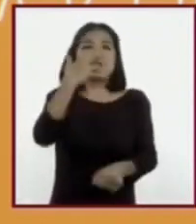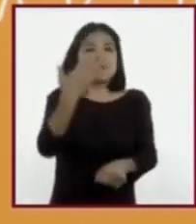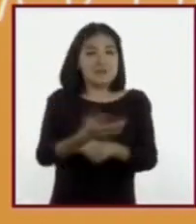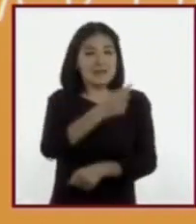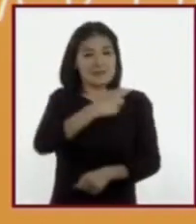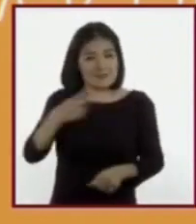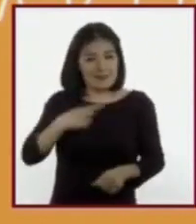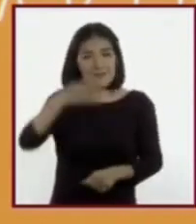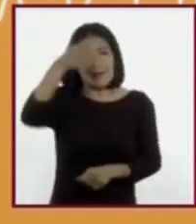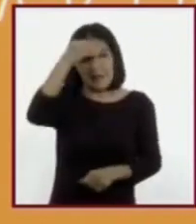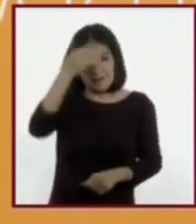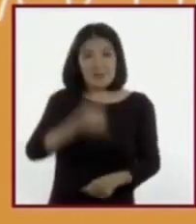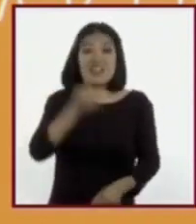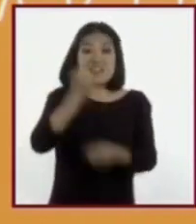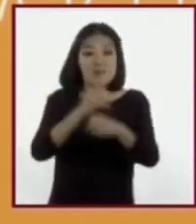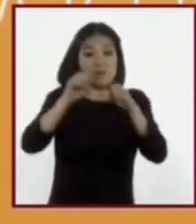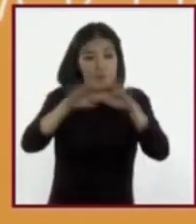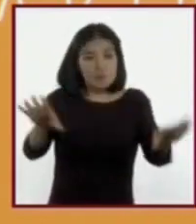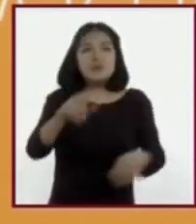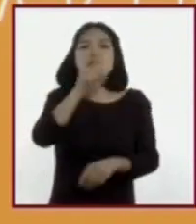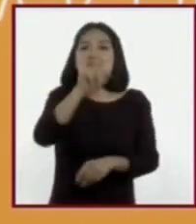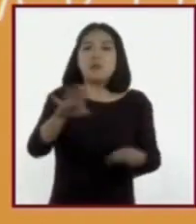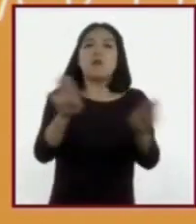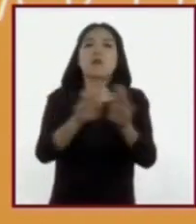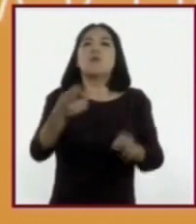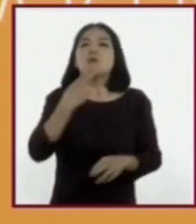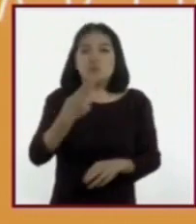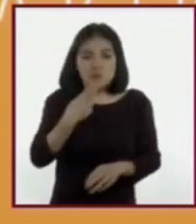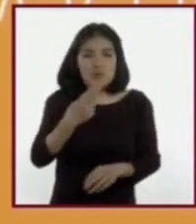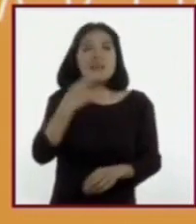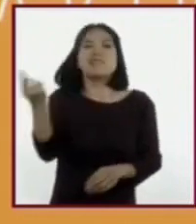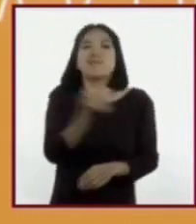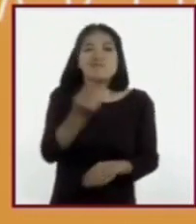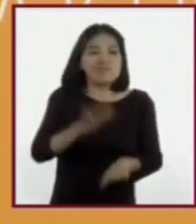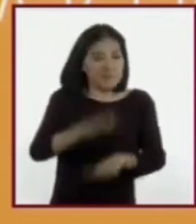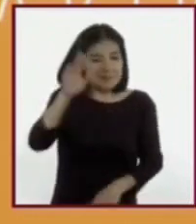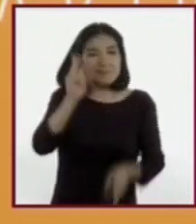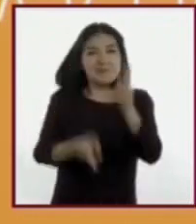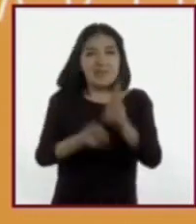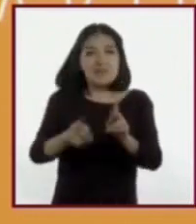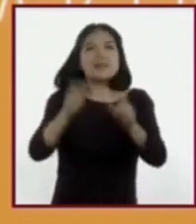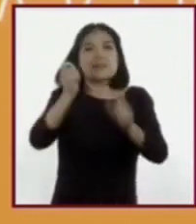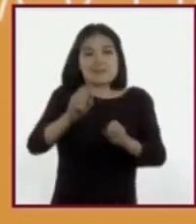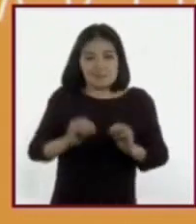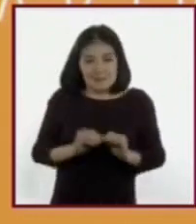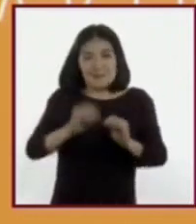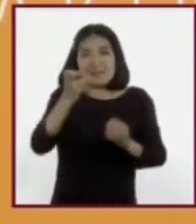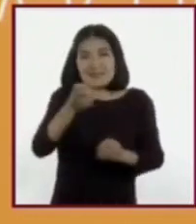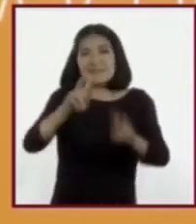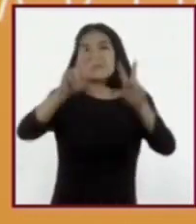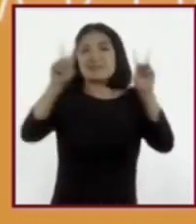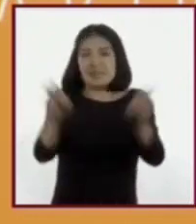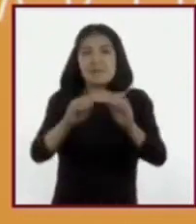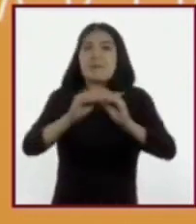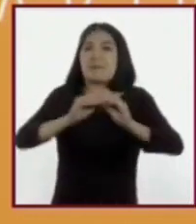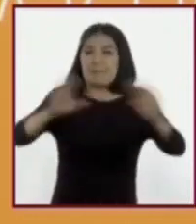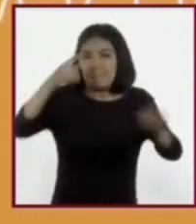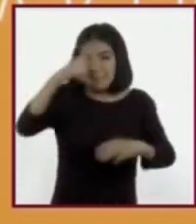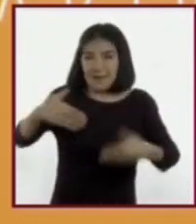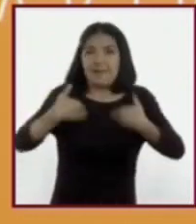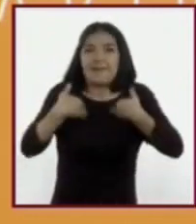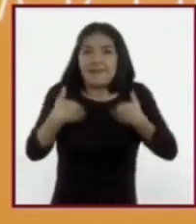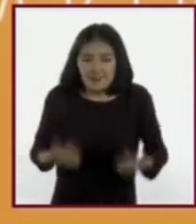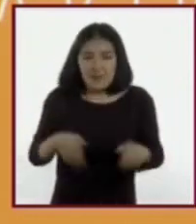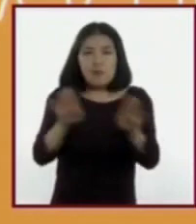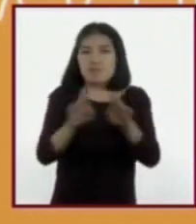sobre cómo usarlos es una razón. Necesitamos hablar más claramente del tema, no solo citar de memoria los métodos.